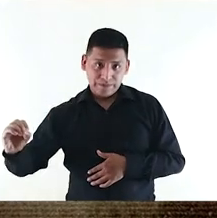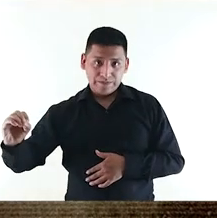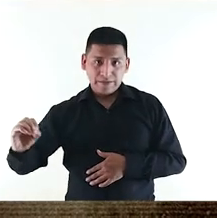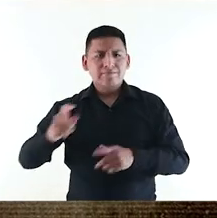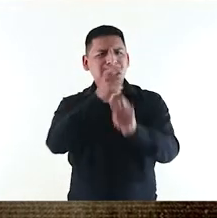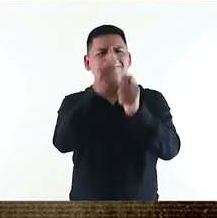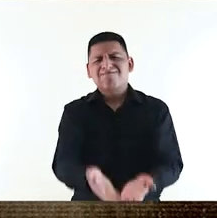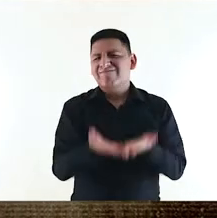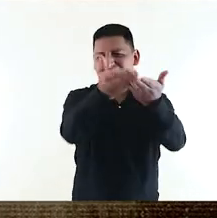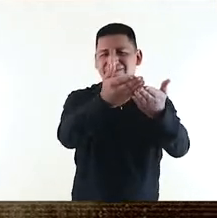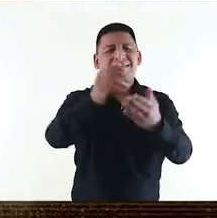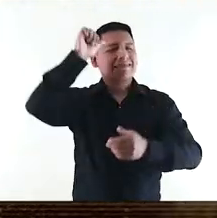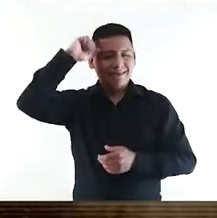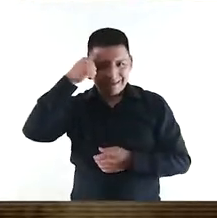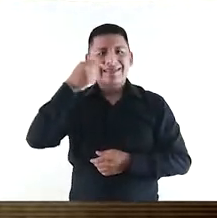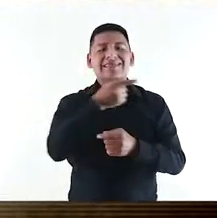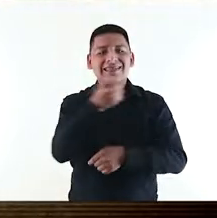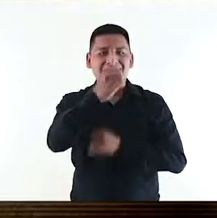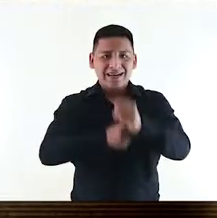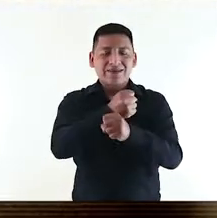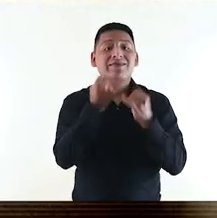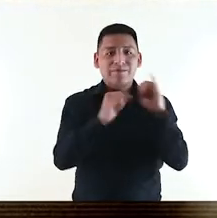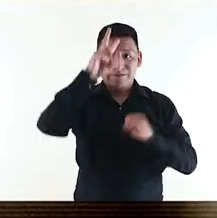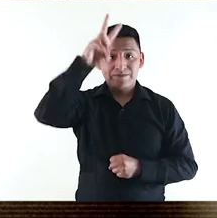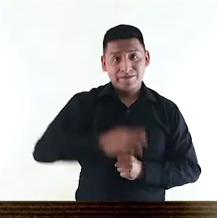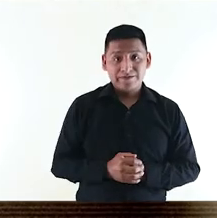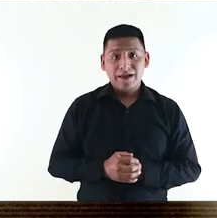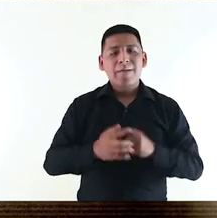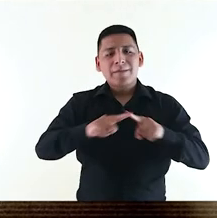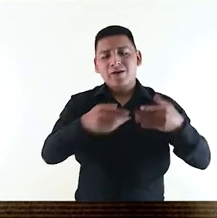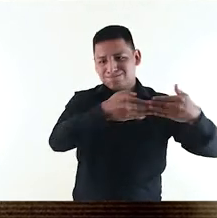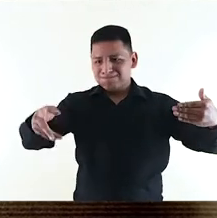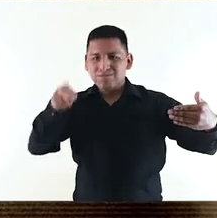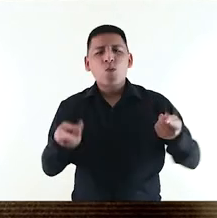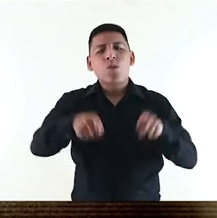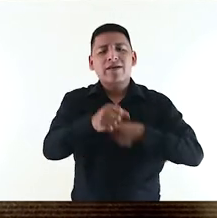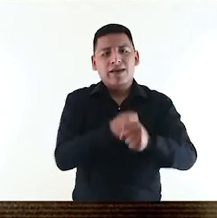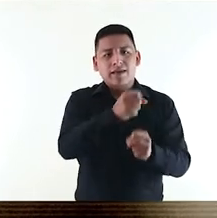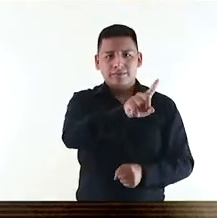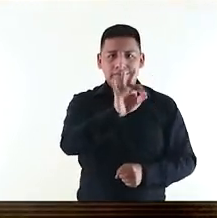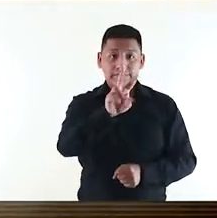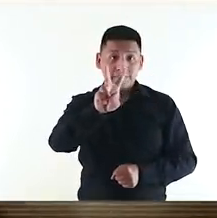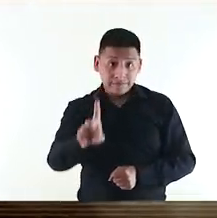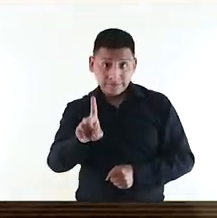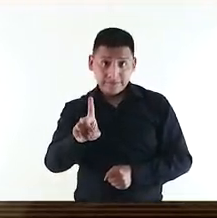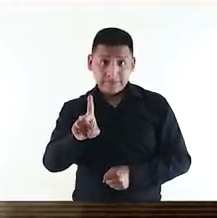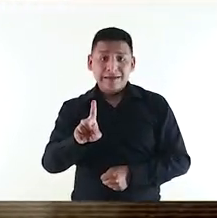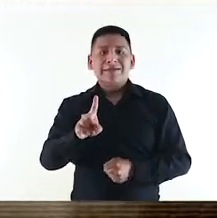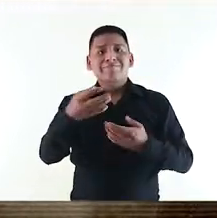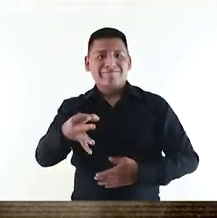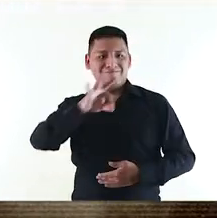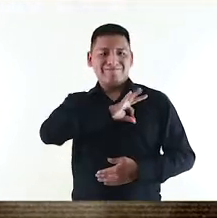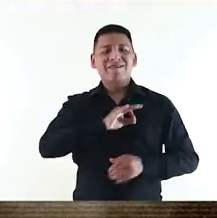Ernesto Vespignani. El templo fue dedicado como homenaje eclesiástico al Centenario de la Independencia, pero recién pudo ser inaugurada en